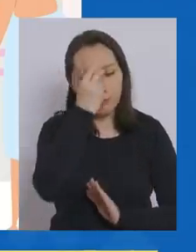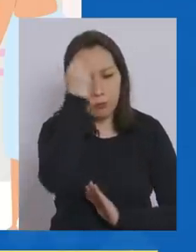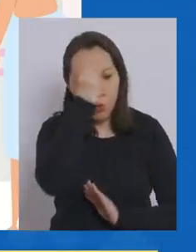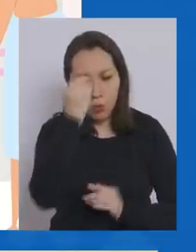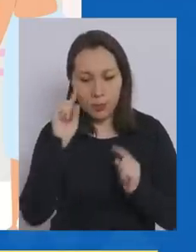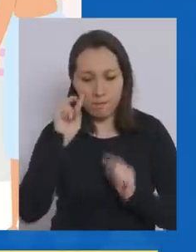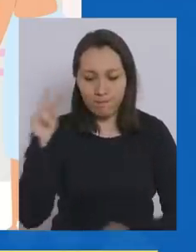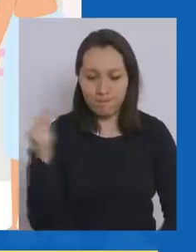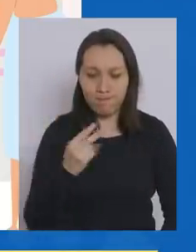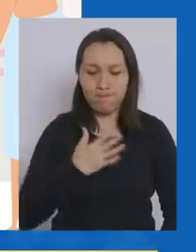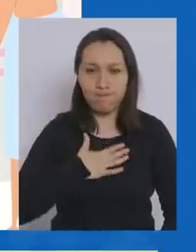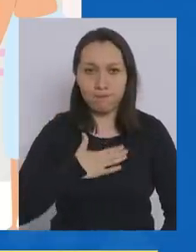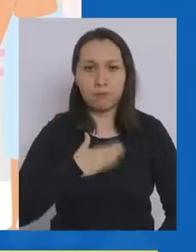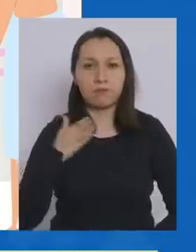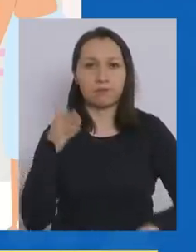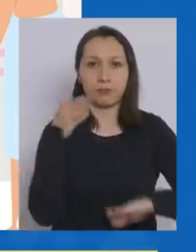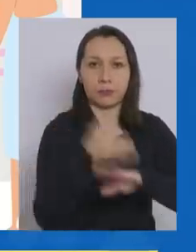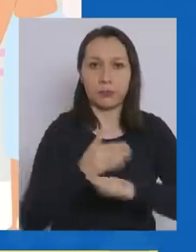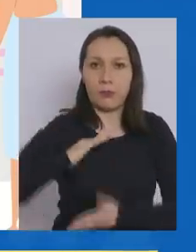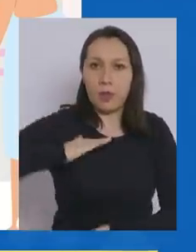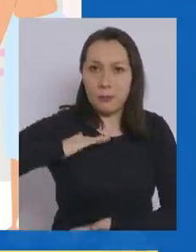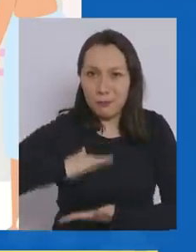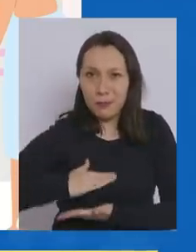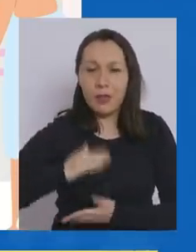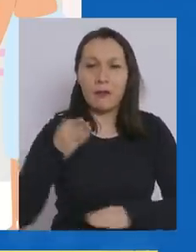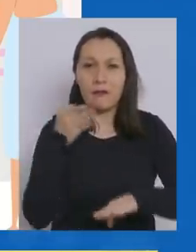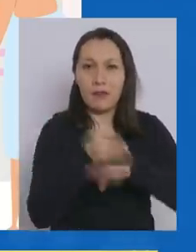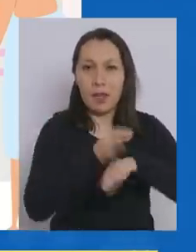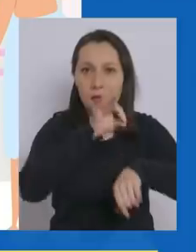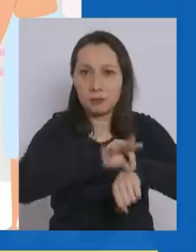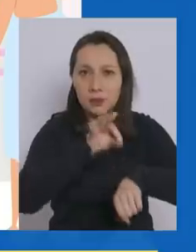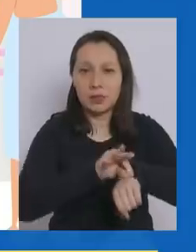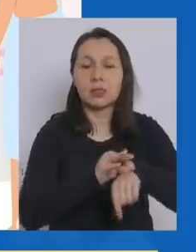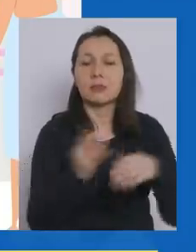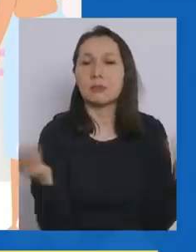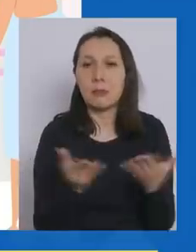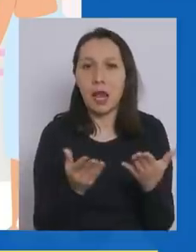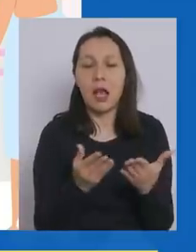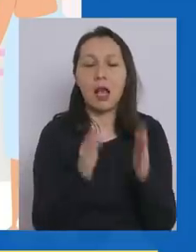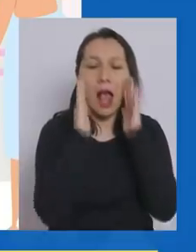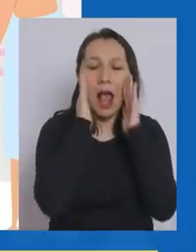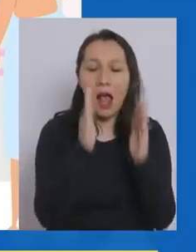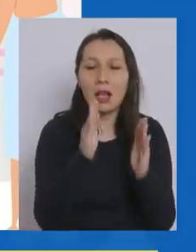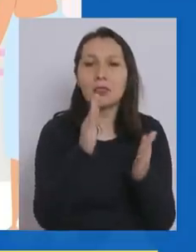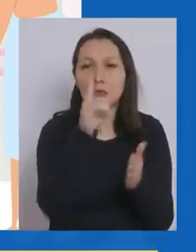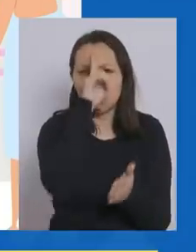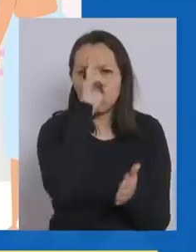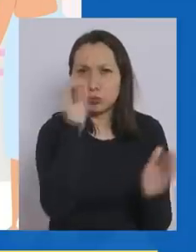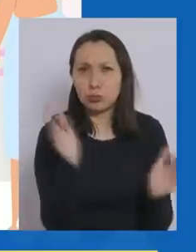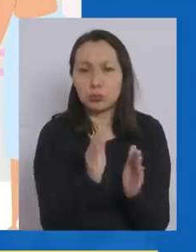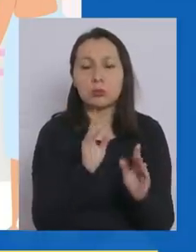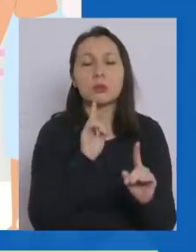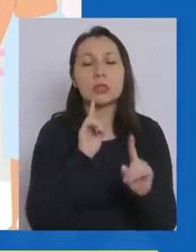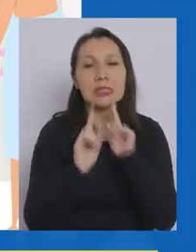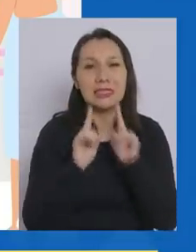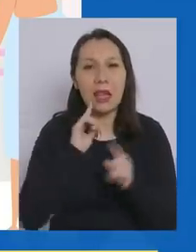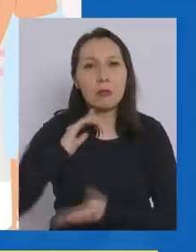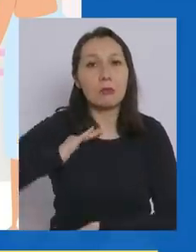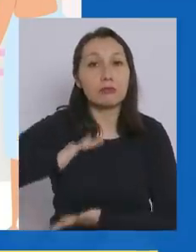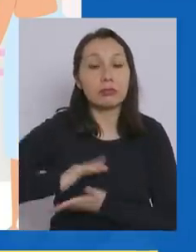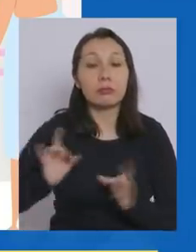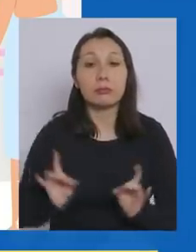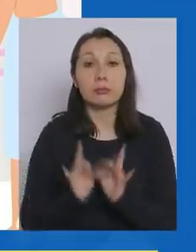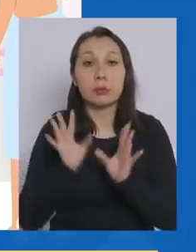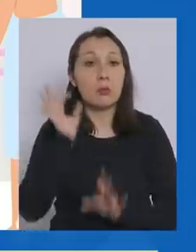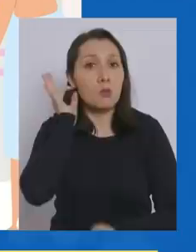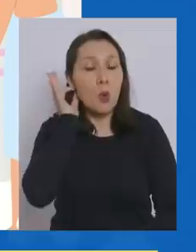ustedes. Háganse la mamografía. Acuden a las centros asistenciales, a la atención primaria, a hacerse este examen que en caso que